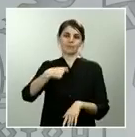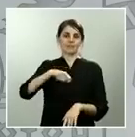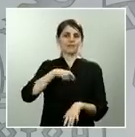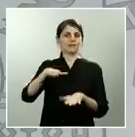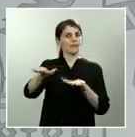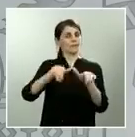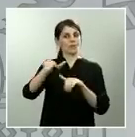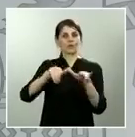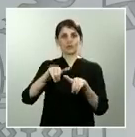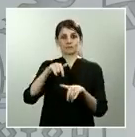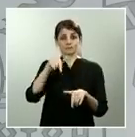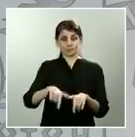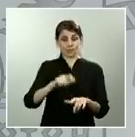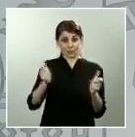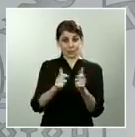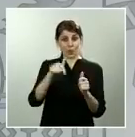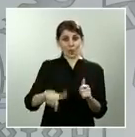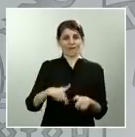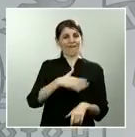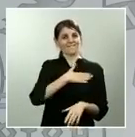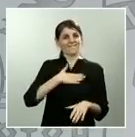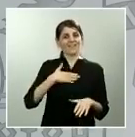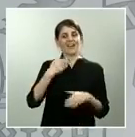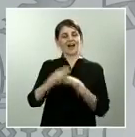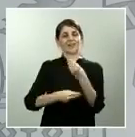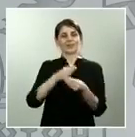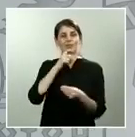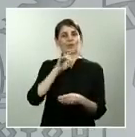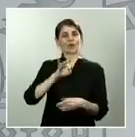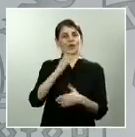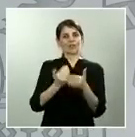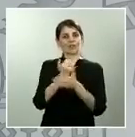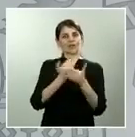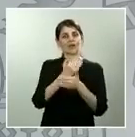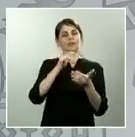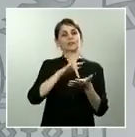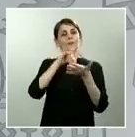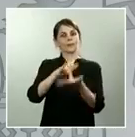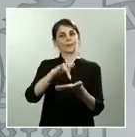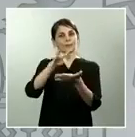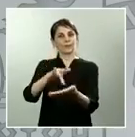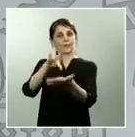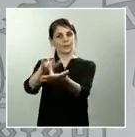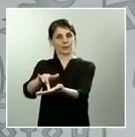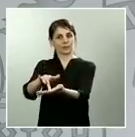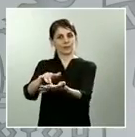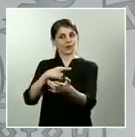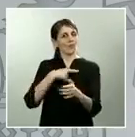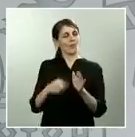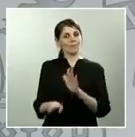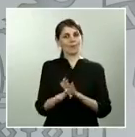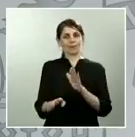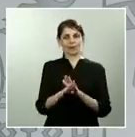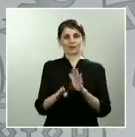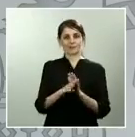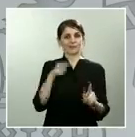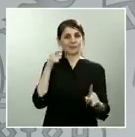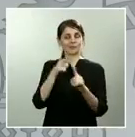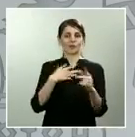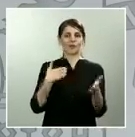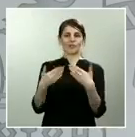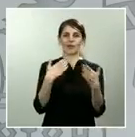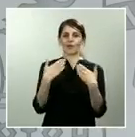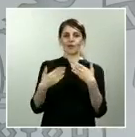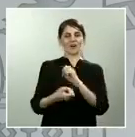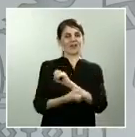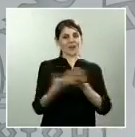decir, de hacerlo de forma permanente para que el diálogo sea rápido, sea eficaz y, por otra parte, sea fluido. Se